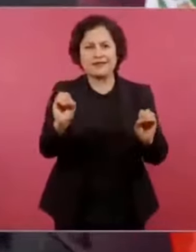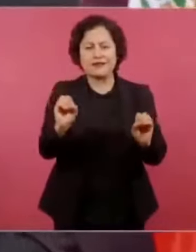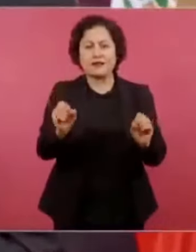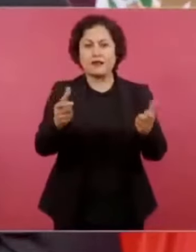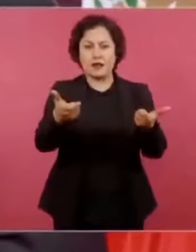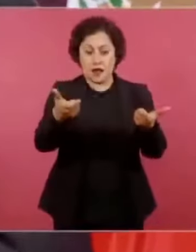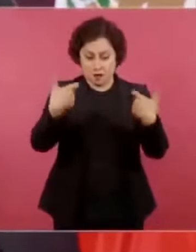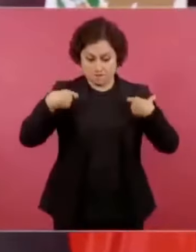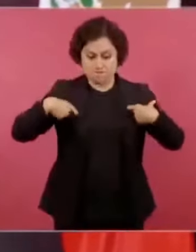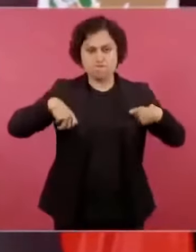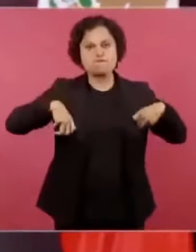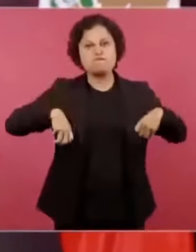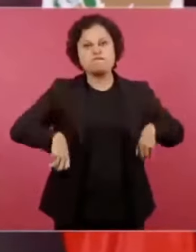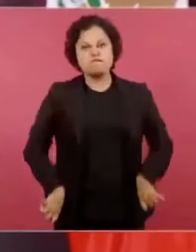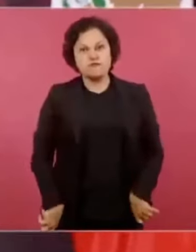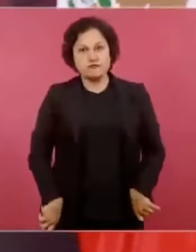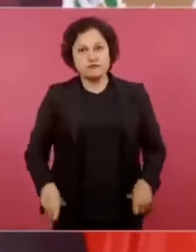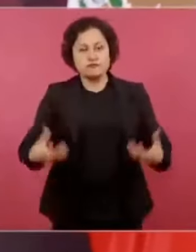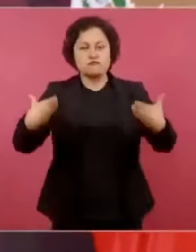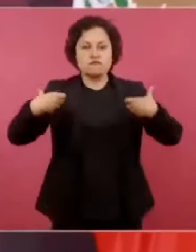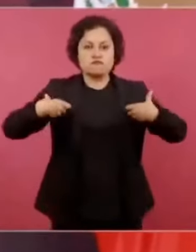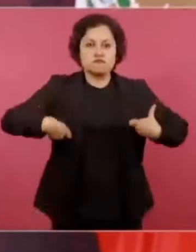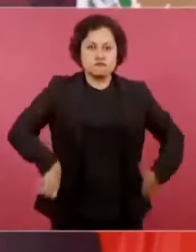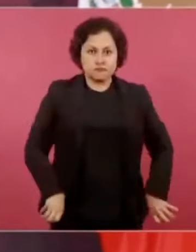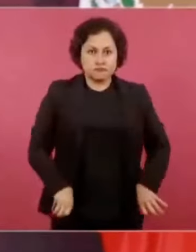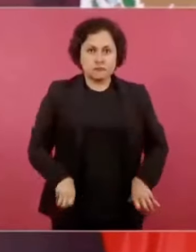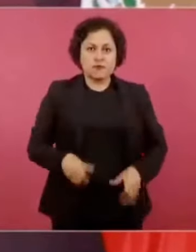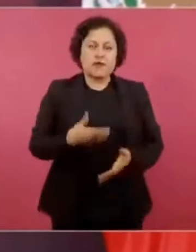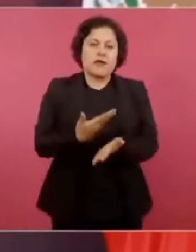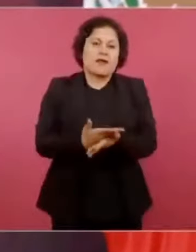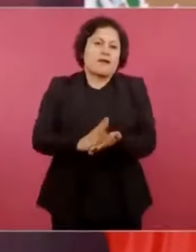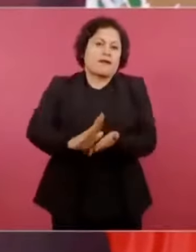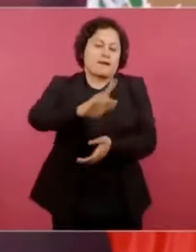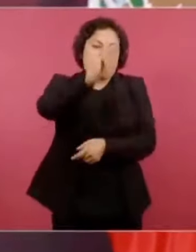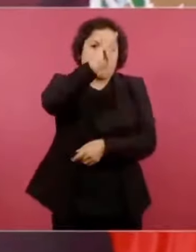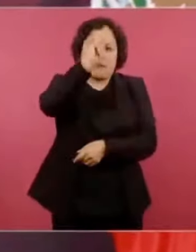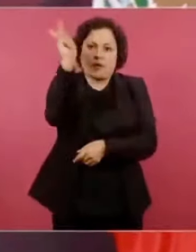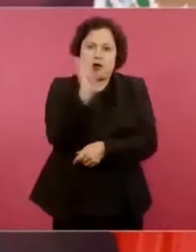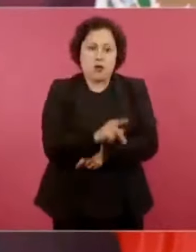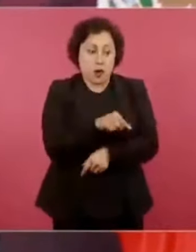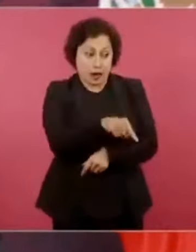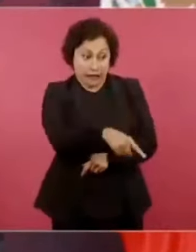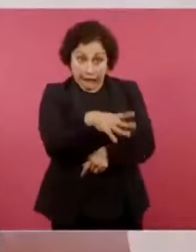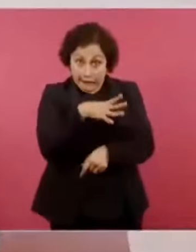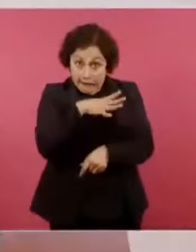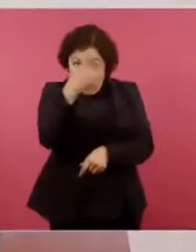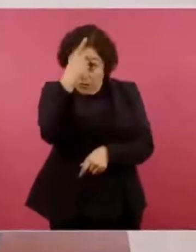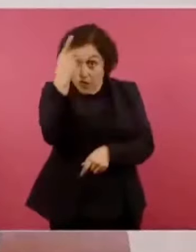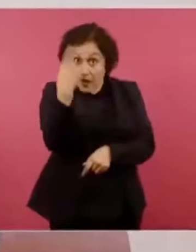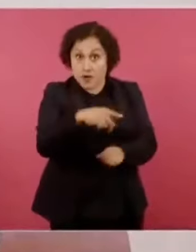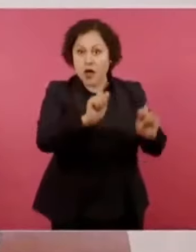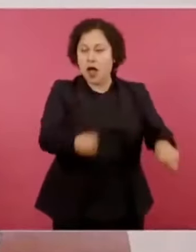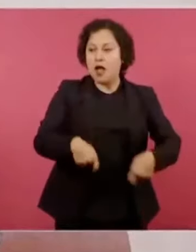que se tenían del pueblo de la nación a particulares.